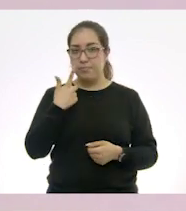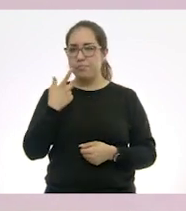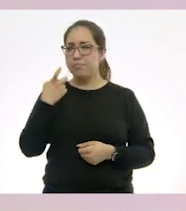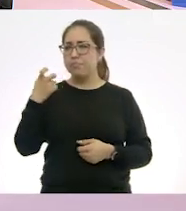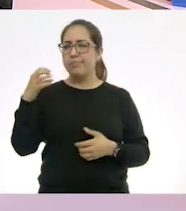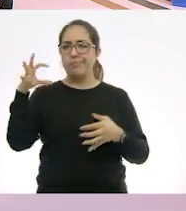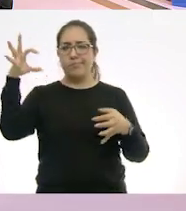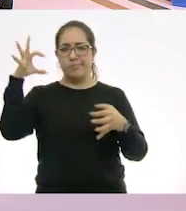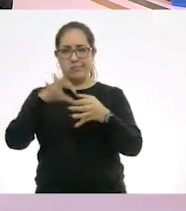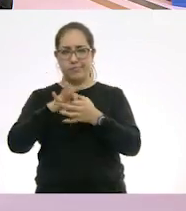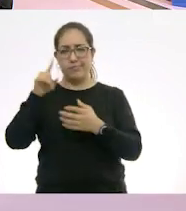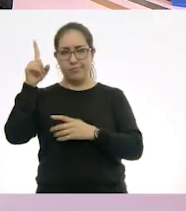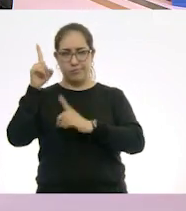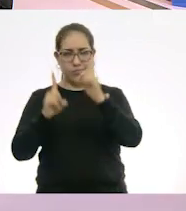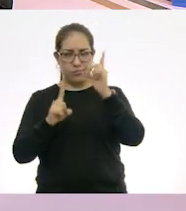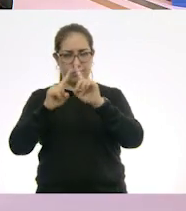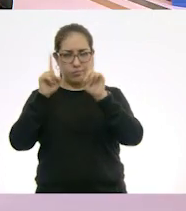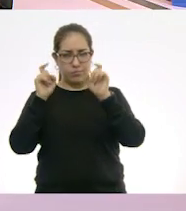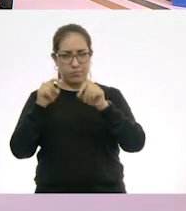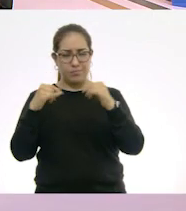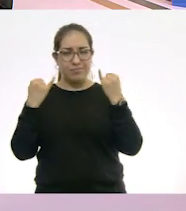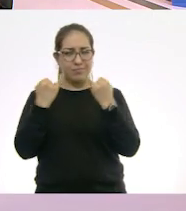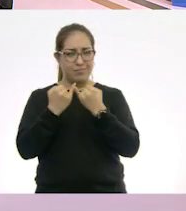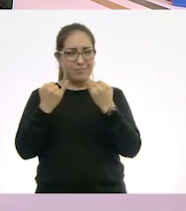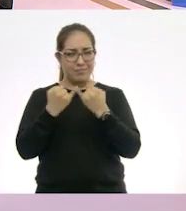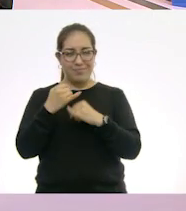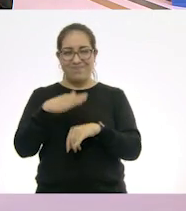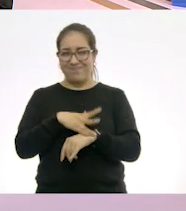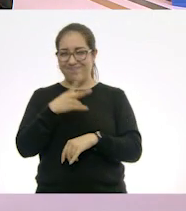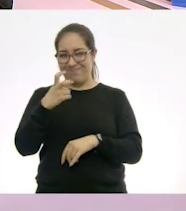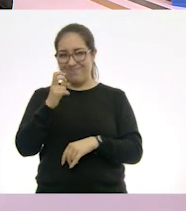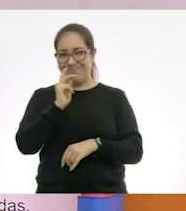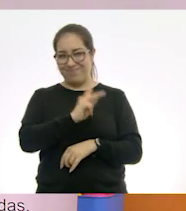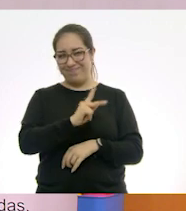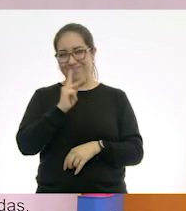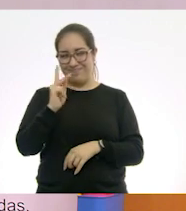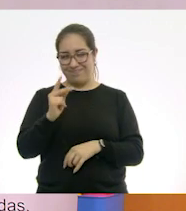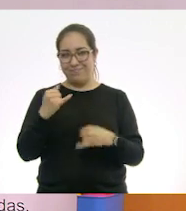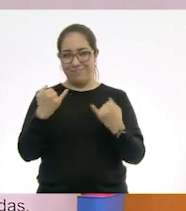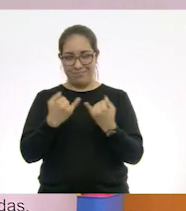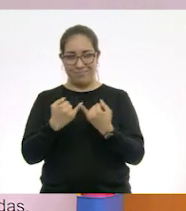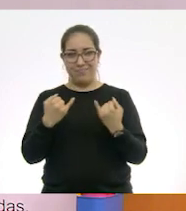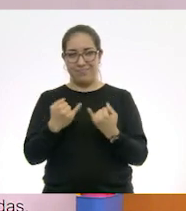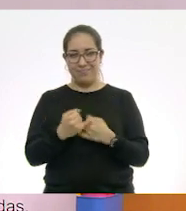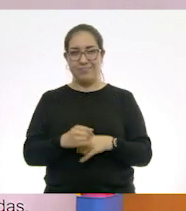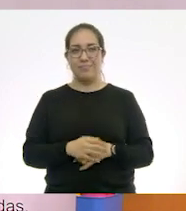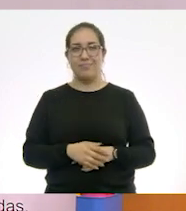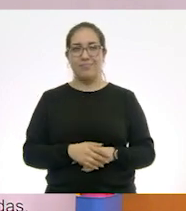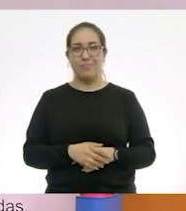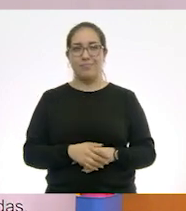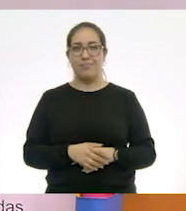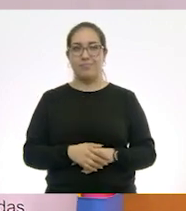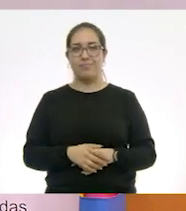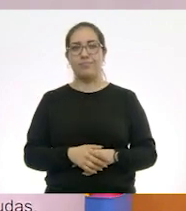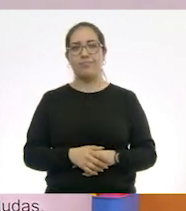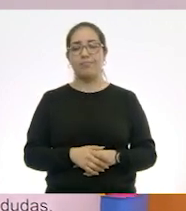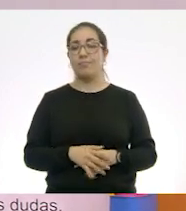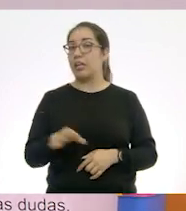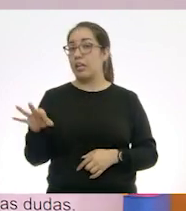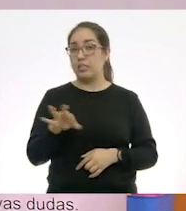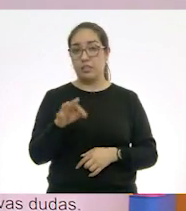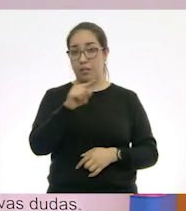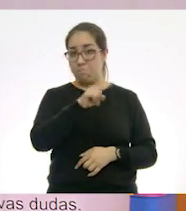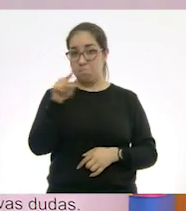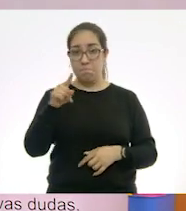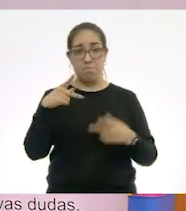tiene que ver con esta duda. Por eso yo le ponía esta que quería saber. Si tú no te cuidas,